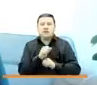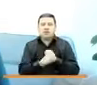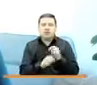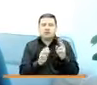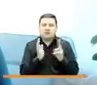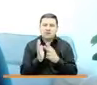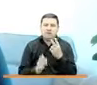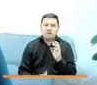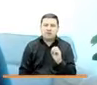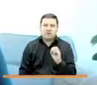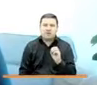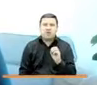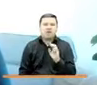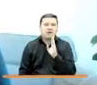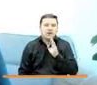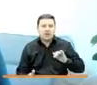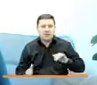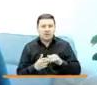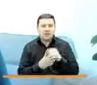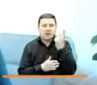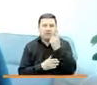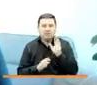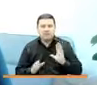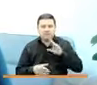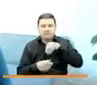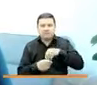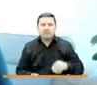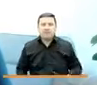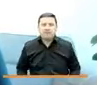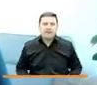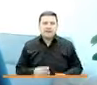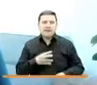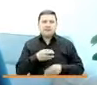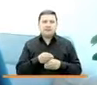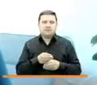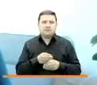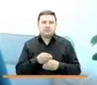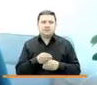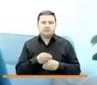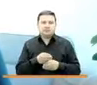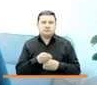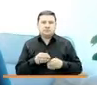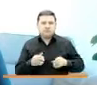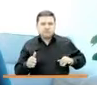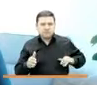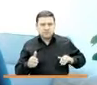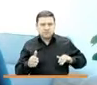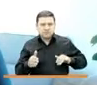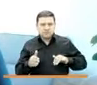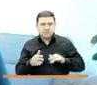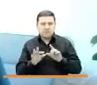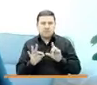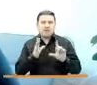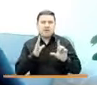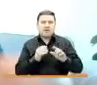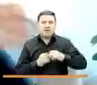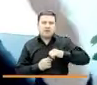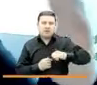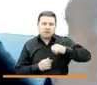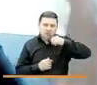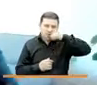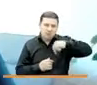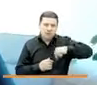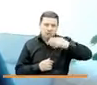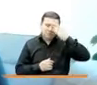proferido por el Archivo General de la Nación. Y adicionalmente que el Archivo Virtual de los Derechos Humanos, aparte de